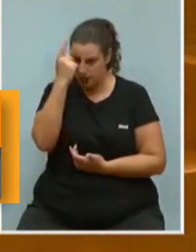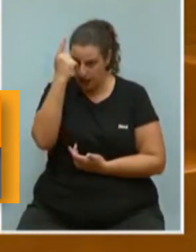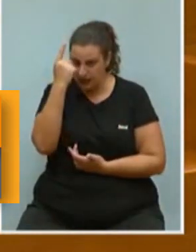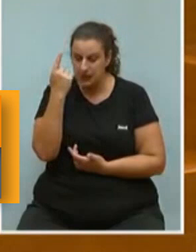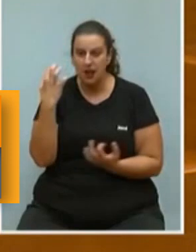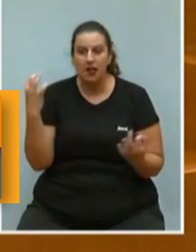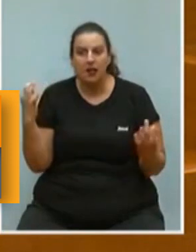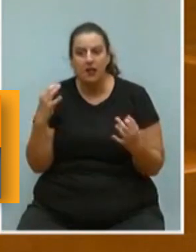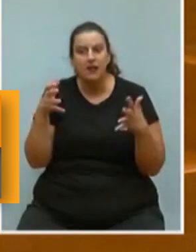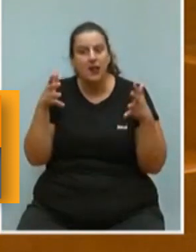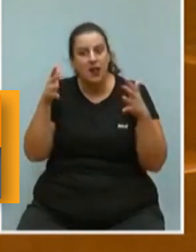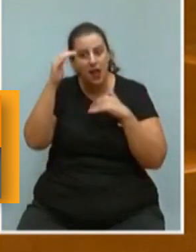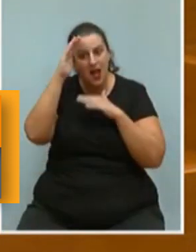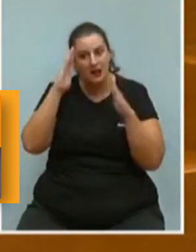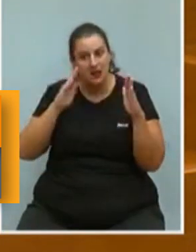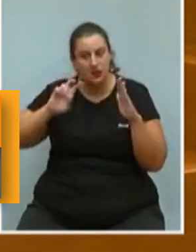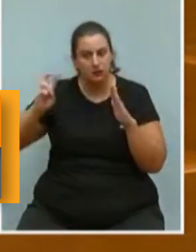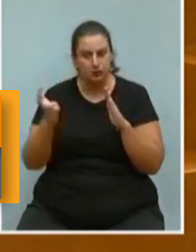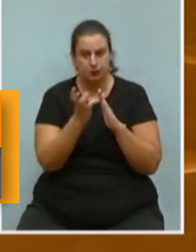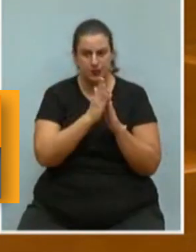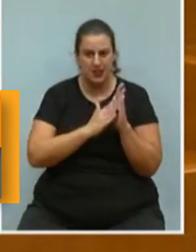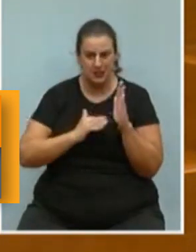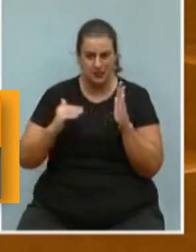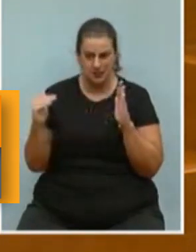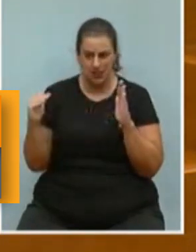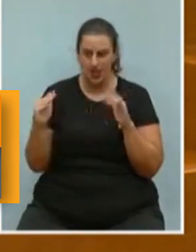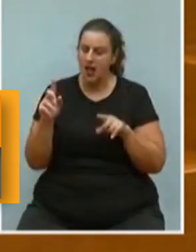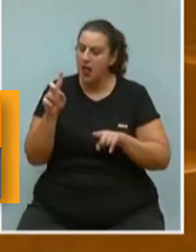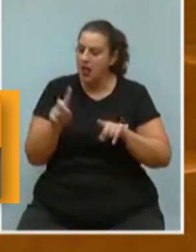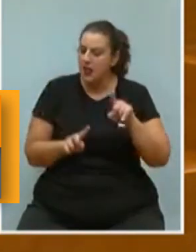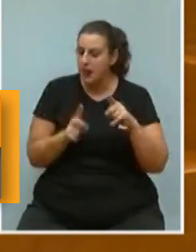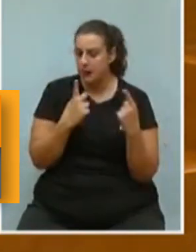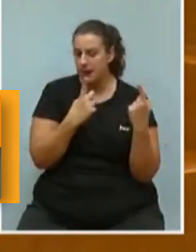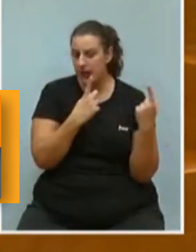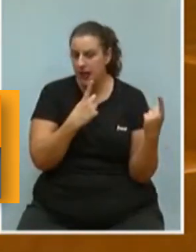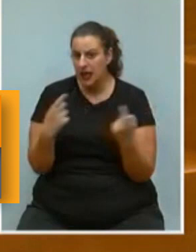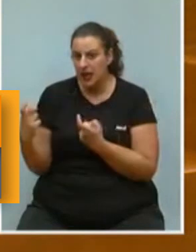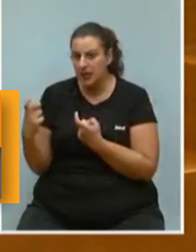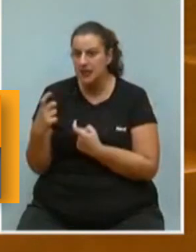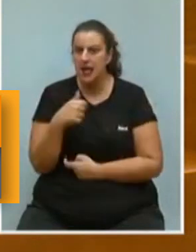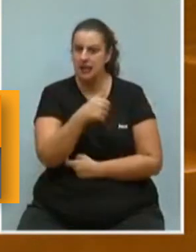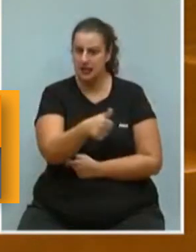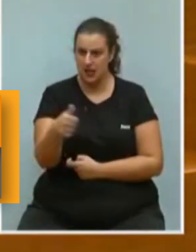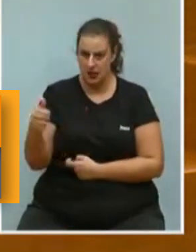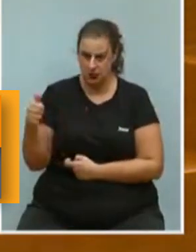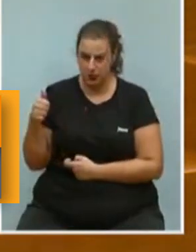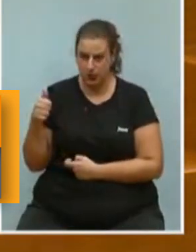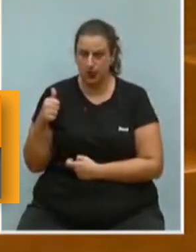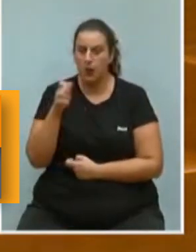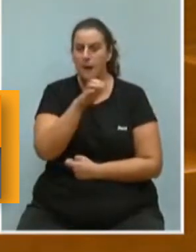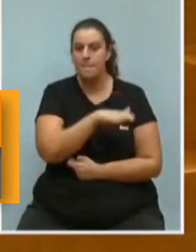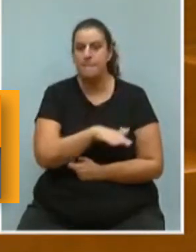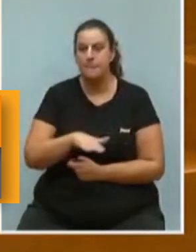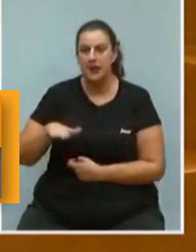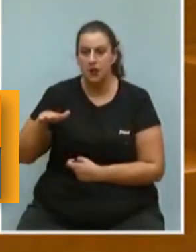rebre una assistència multidisciplinar en funció de les necessitats, evidentment, de cada una d'elles. Els menors,